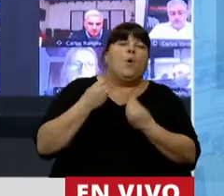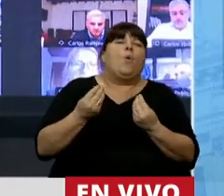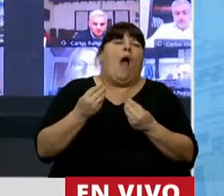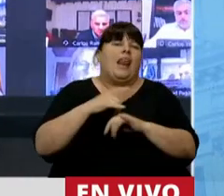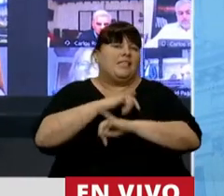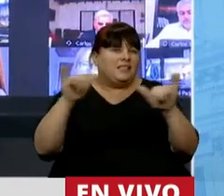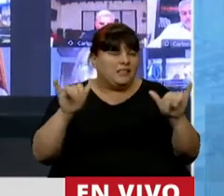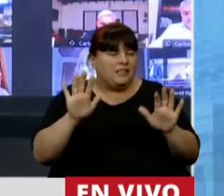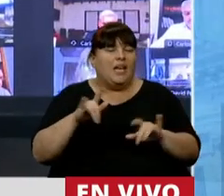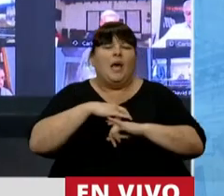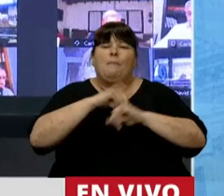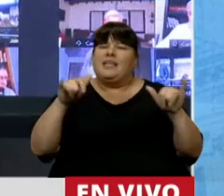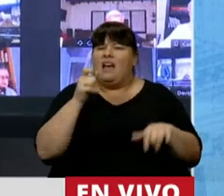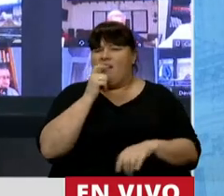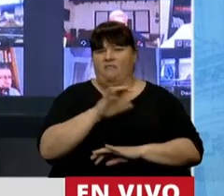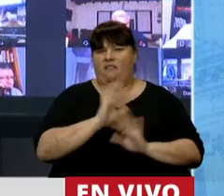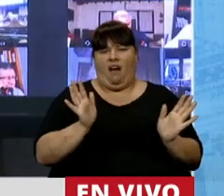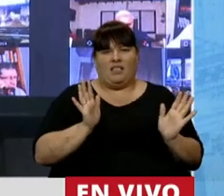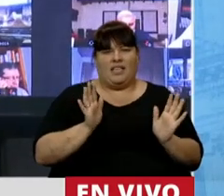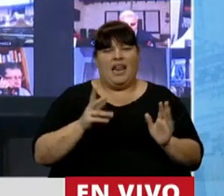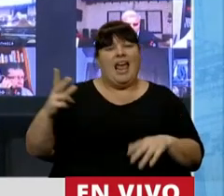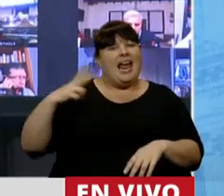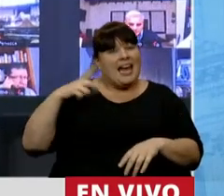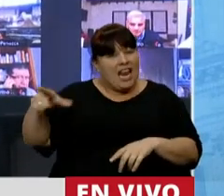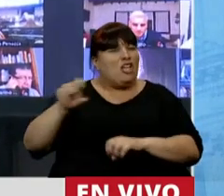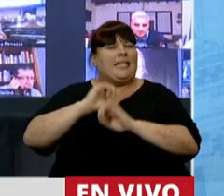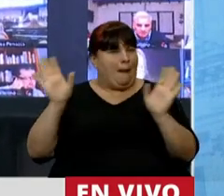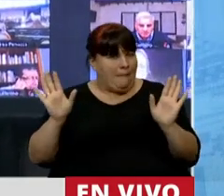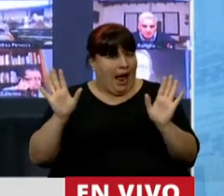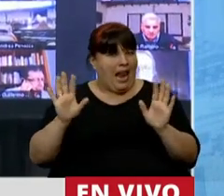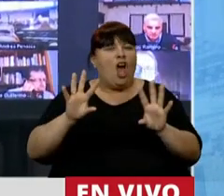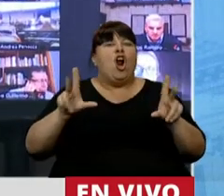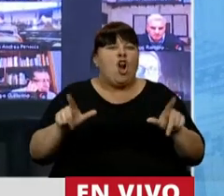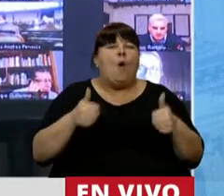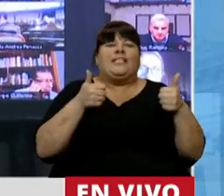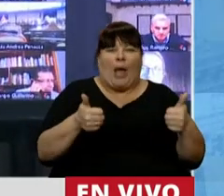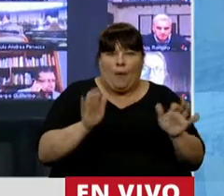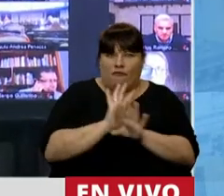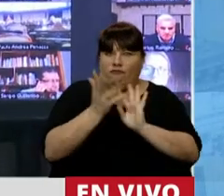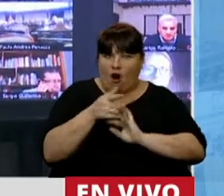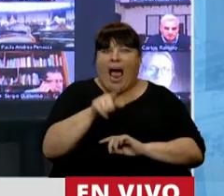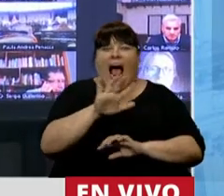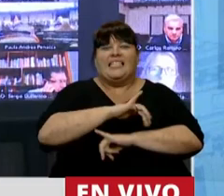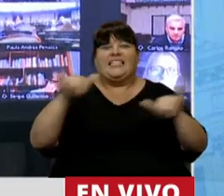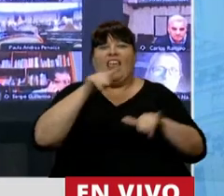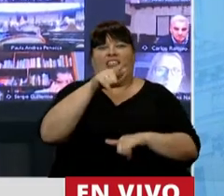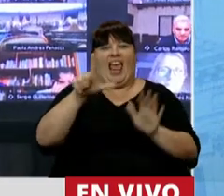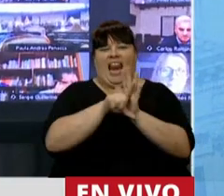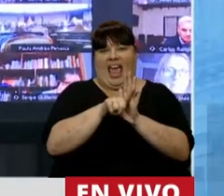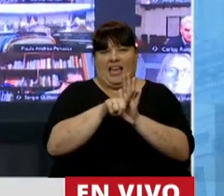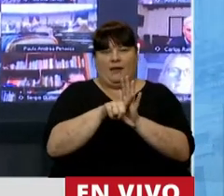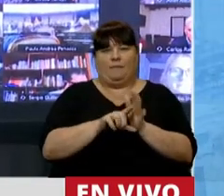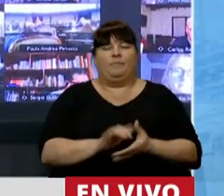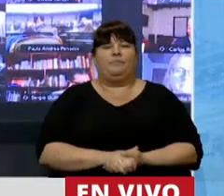es el mensaje? El mensaje es muy simple. El capitalismo está mal. El choreo está bien. Ese es el mensaje de esta ley.